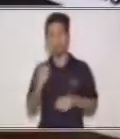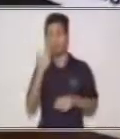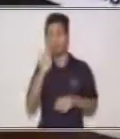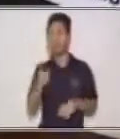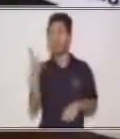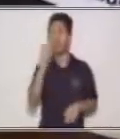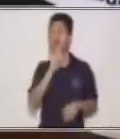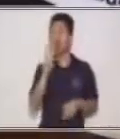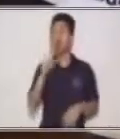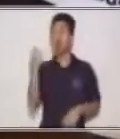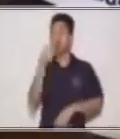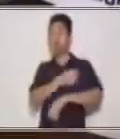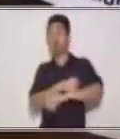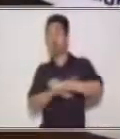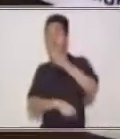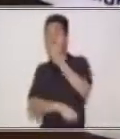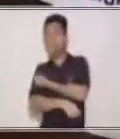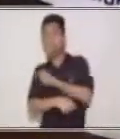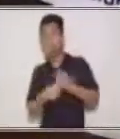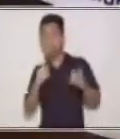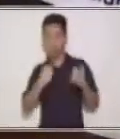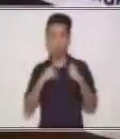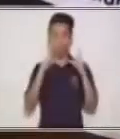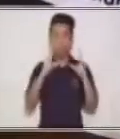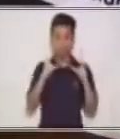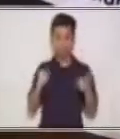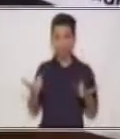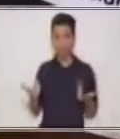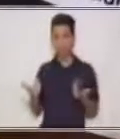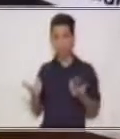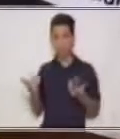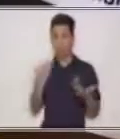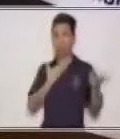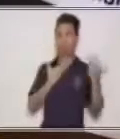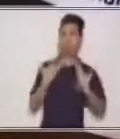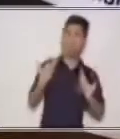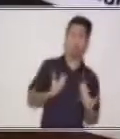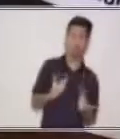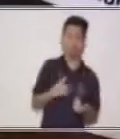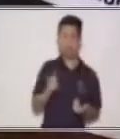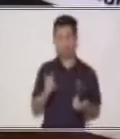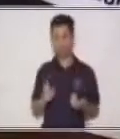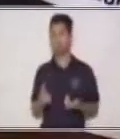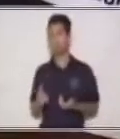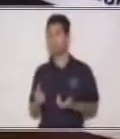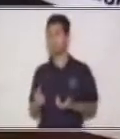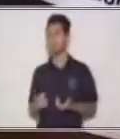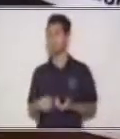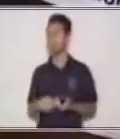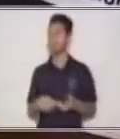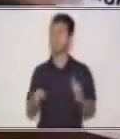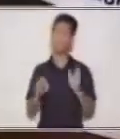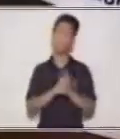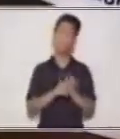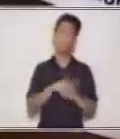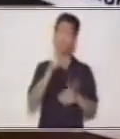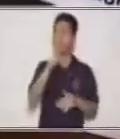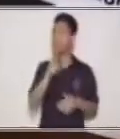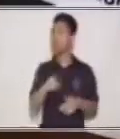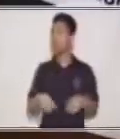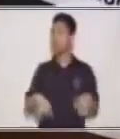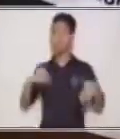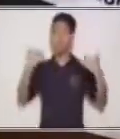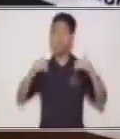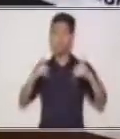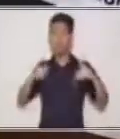lastinen. Hay cosas que puedes hacer, ¿sí? Como que, por ejemplo, si tú estabas con todos tus juguetes y los